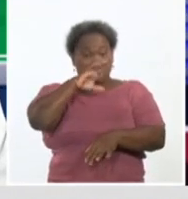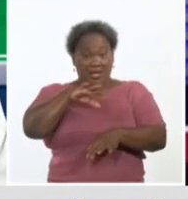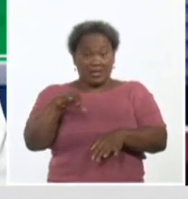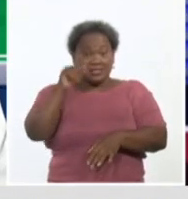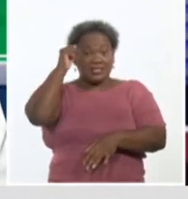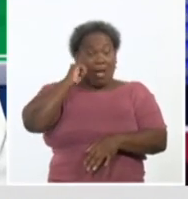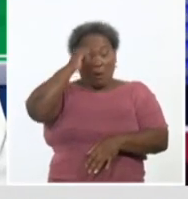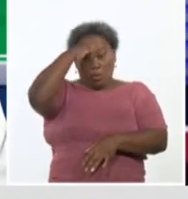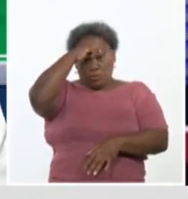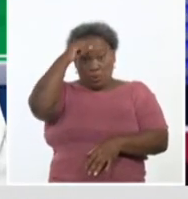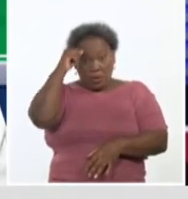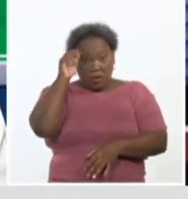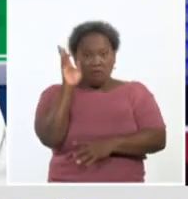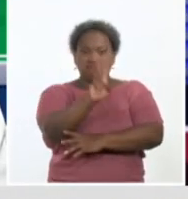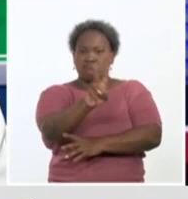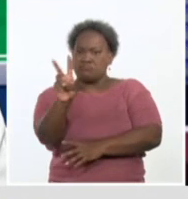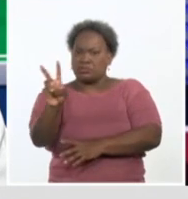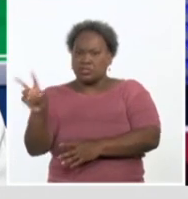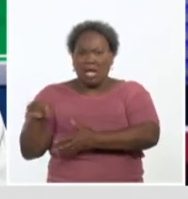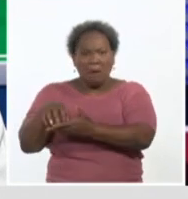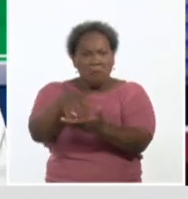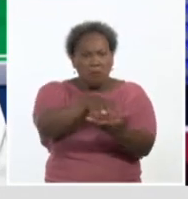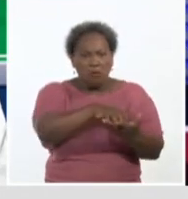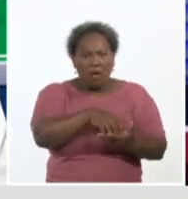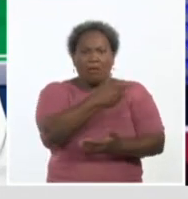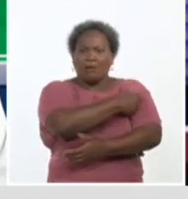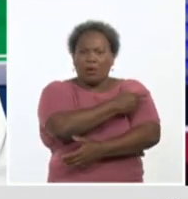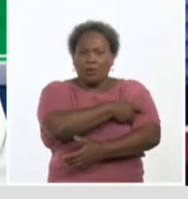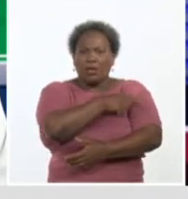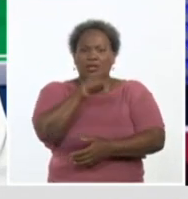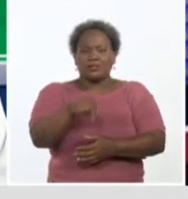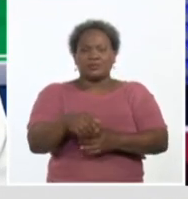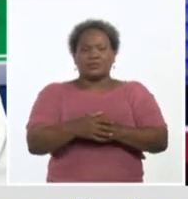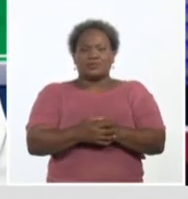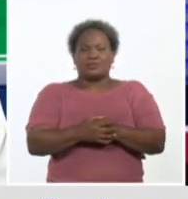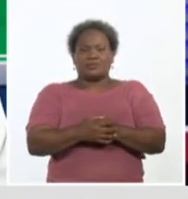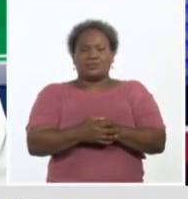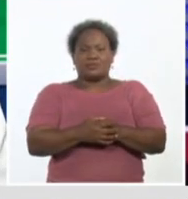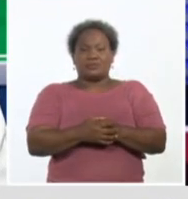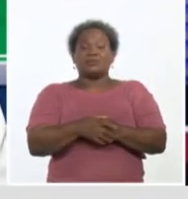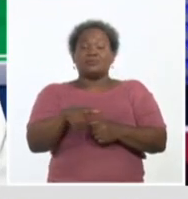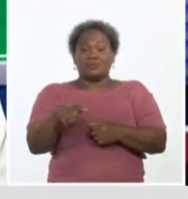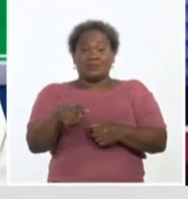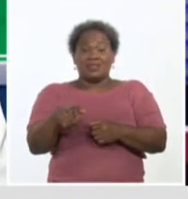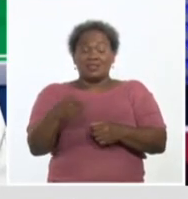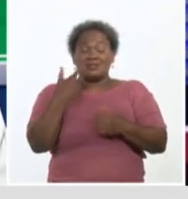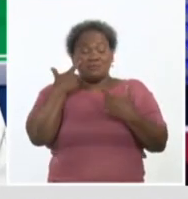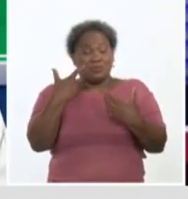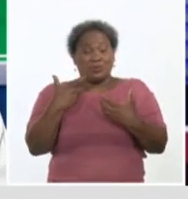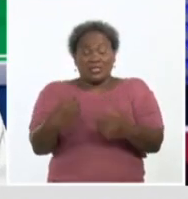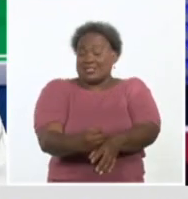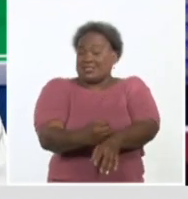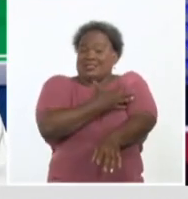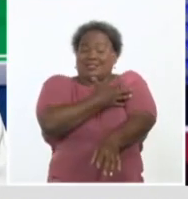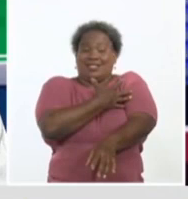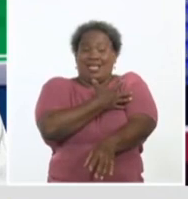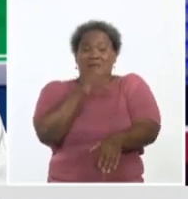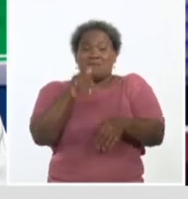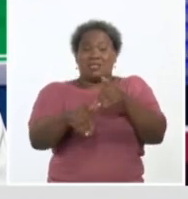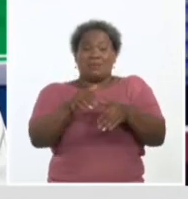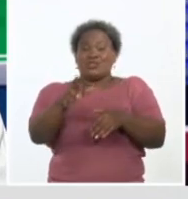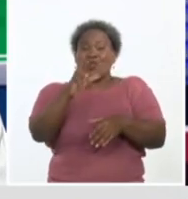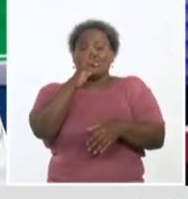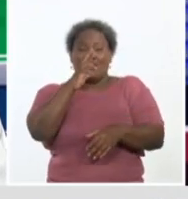estuvimos caminando varios vacunatorios, un grupo de compañeros del ministerio. Y es impresionante la participación de los CDR, de la